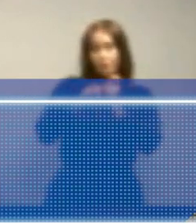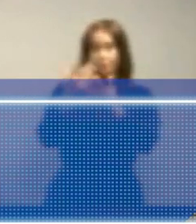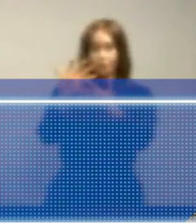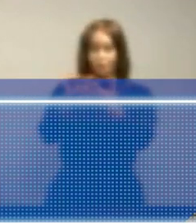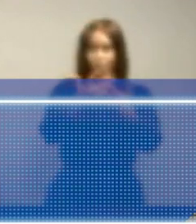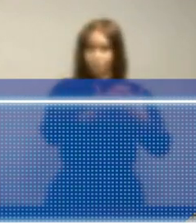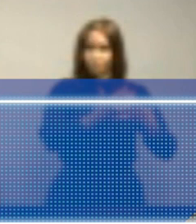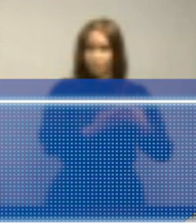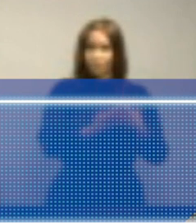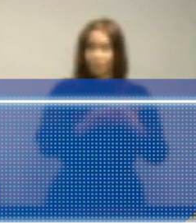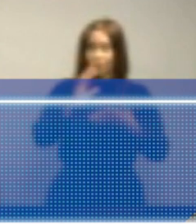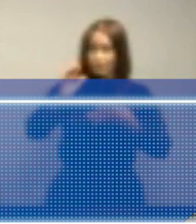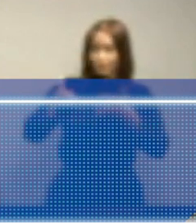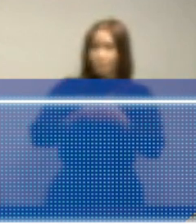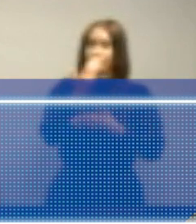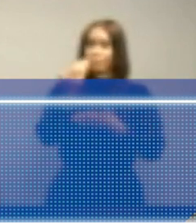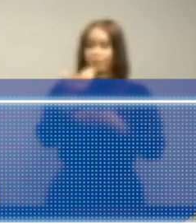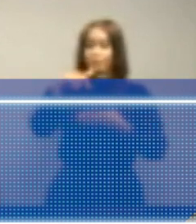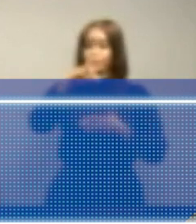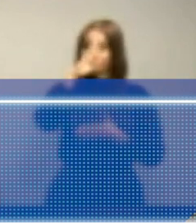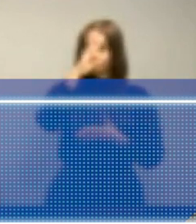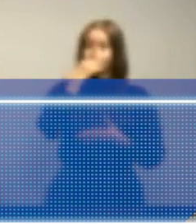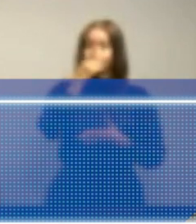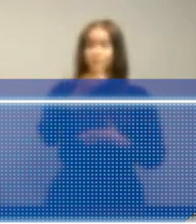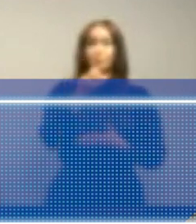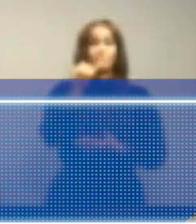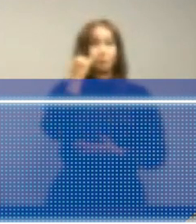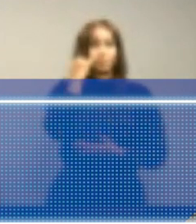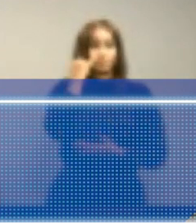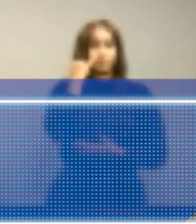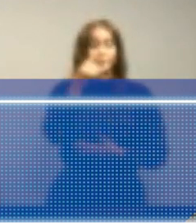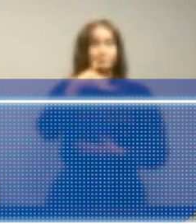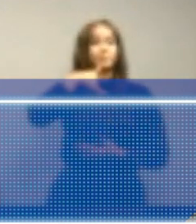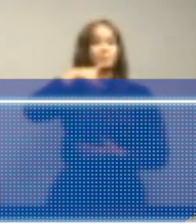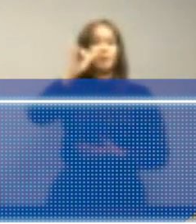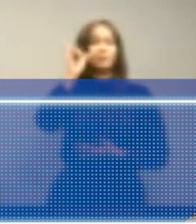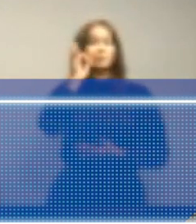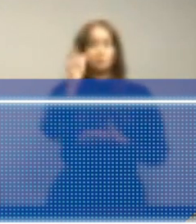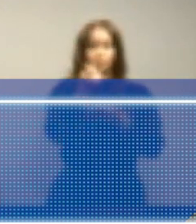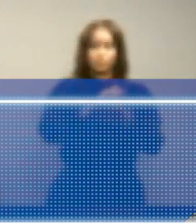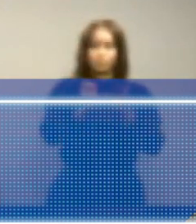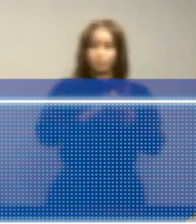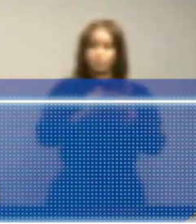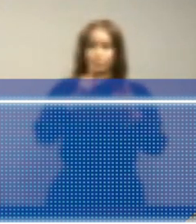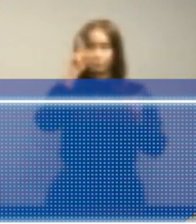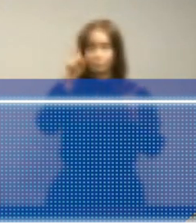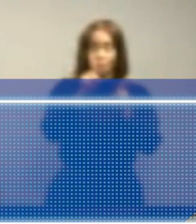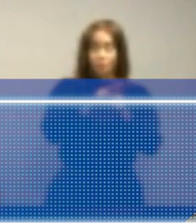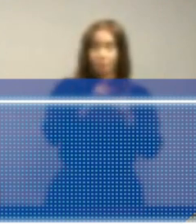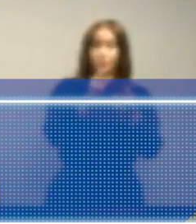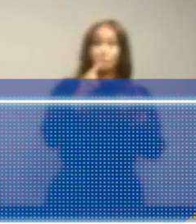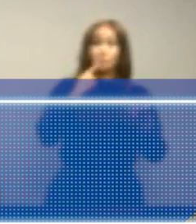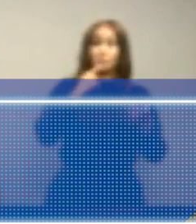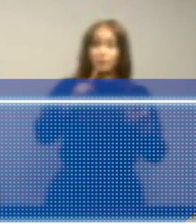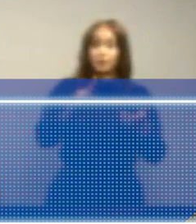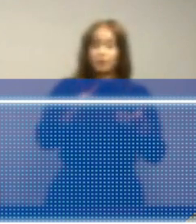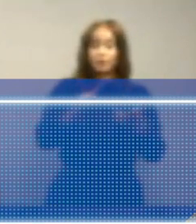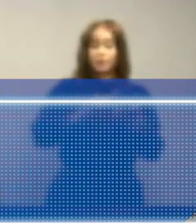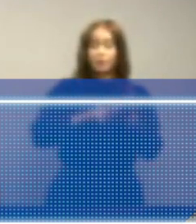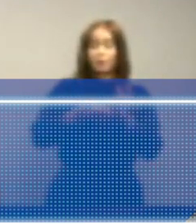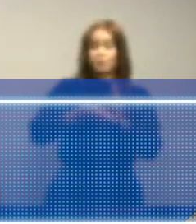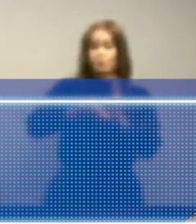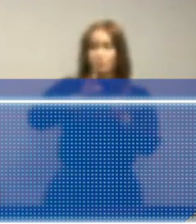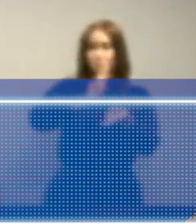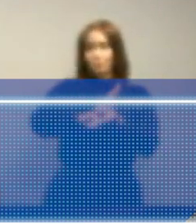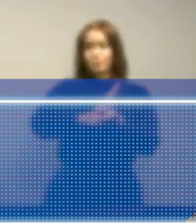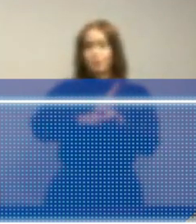para nuestro país. Como saben, ayer mismo firmé un decreto declarando de interés nacional el apoyo a la reforma penitenciaria con el